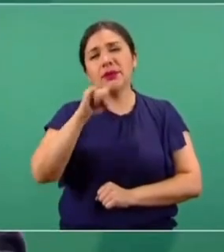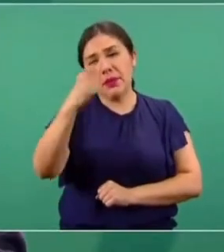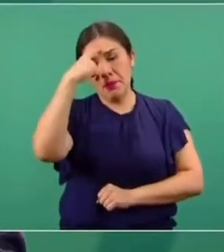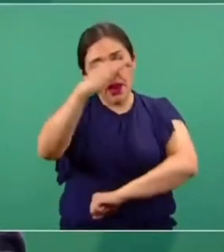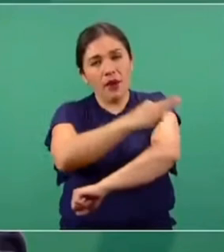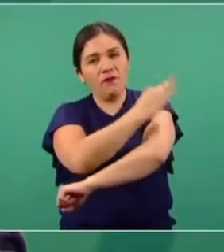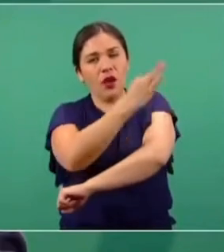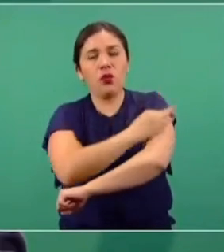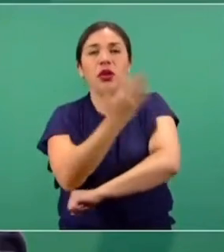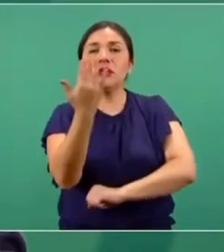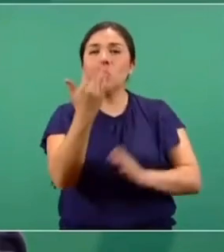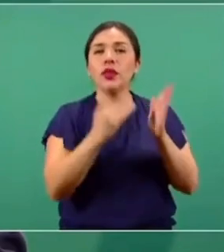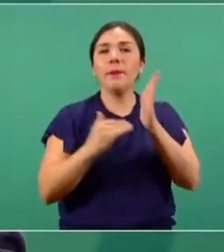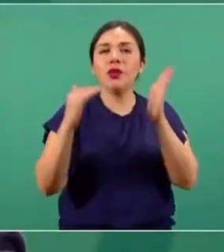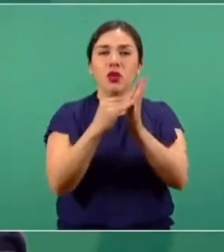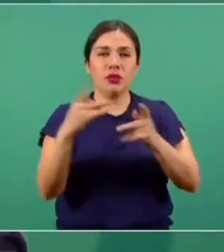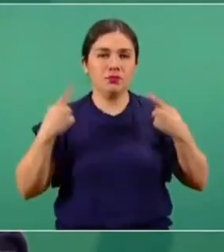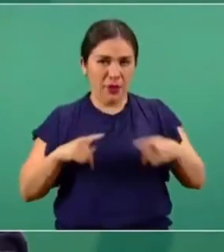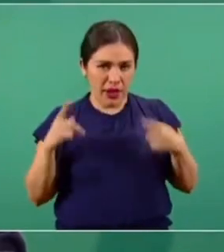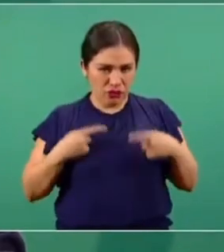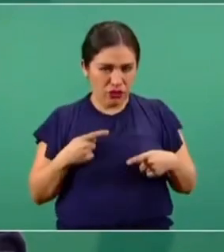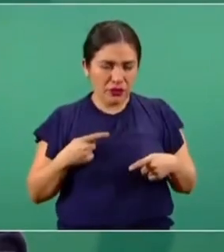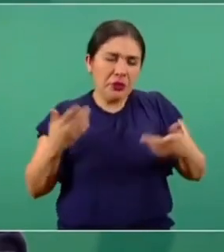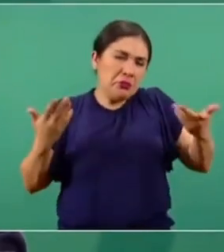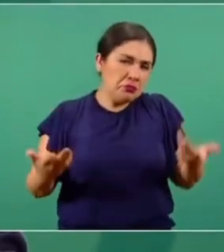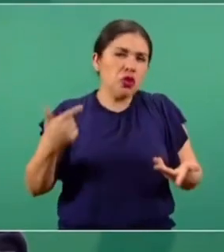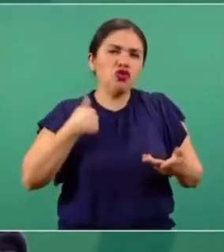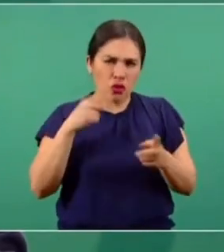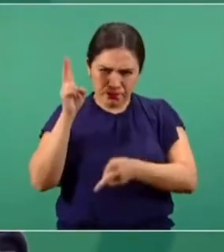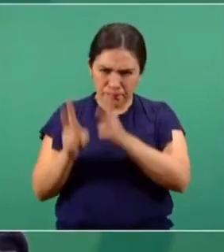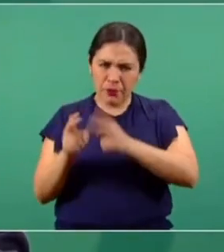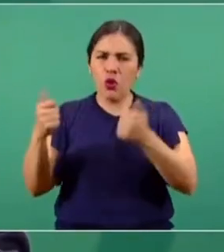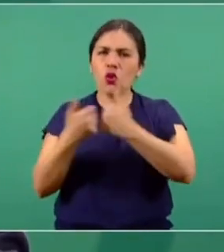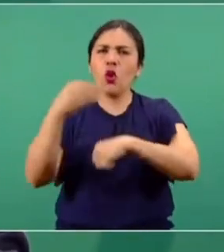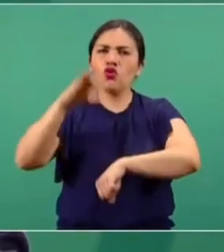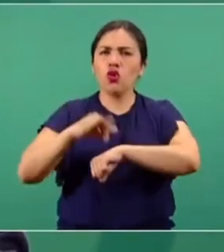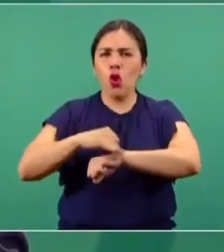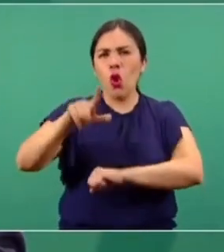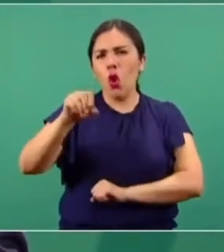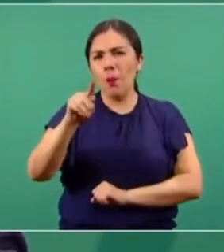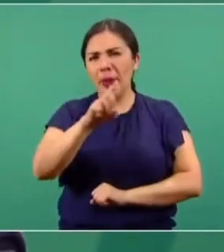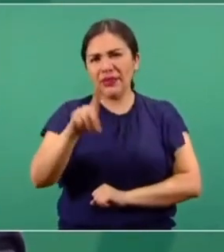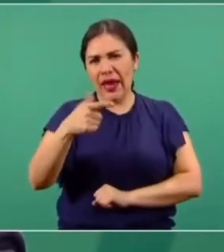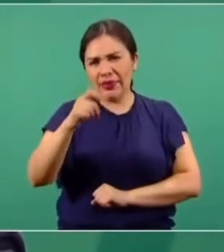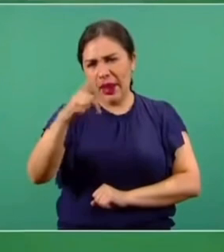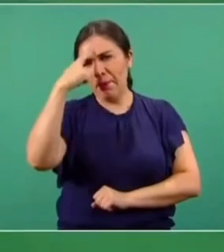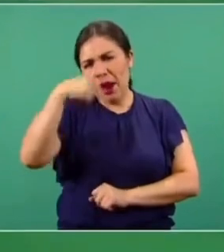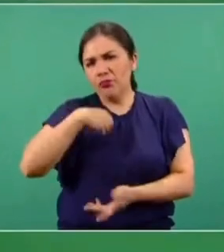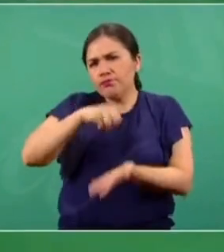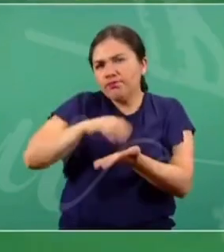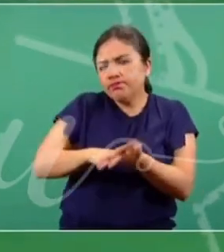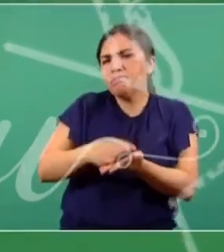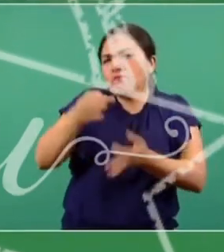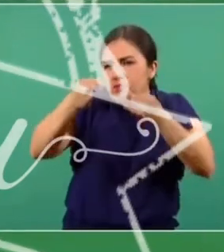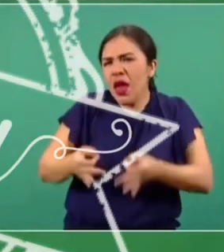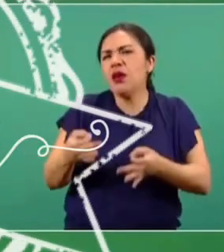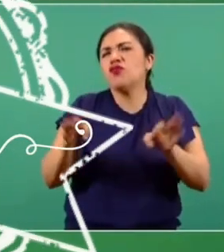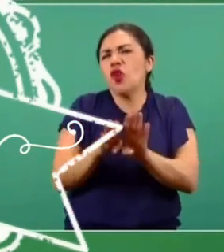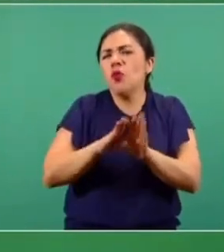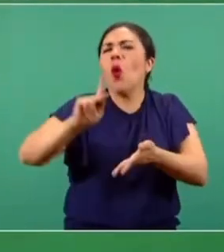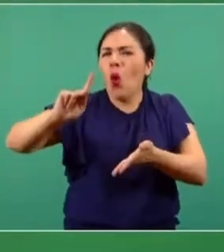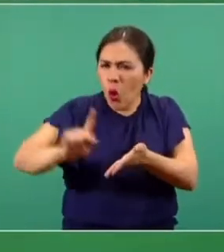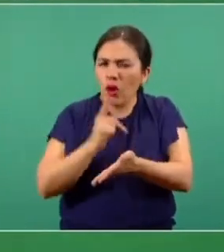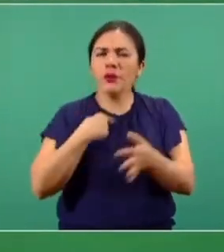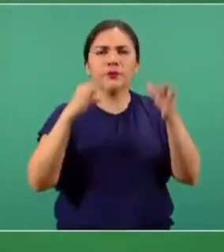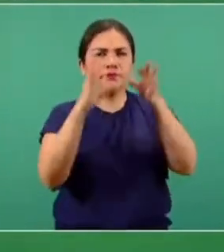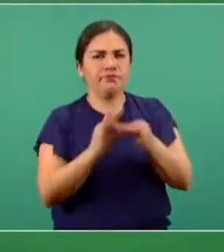vacunar a 50 millones de personas. Yo lo platico con el doctor López-Gatell para establecer y volver